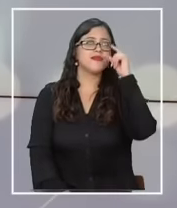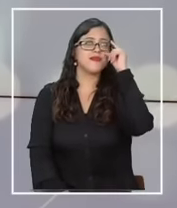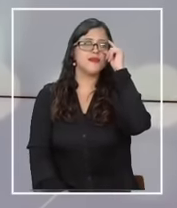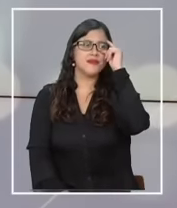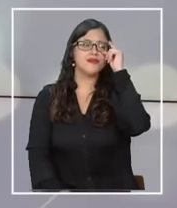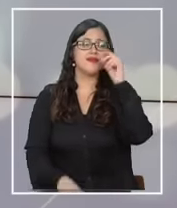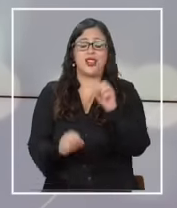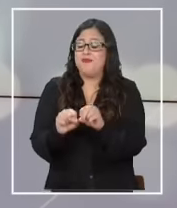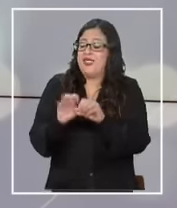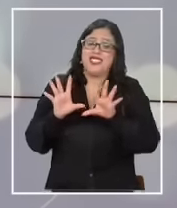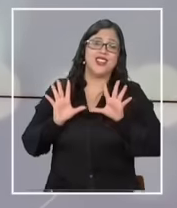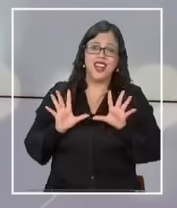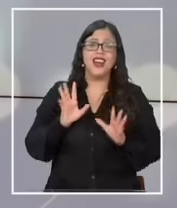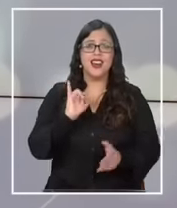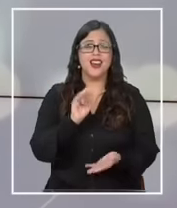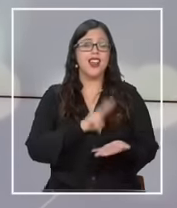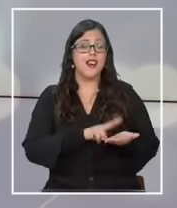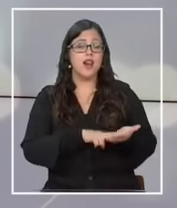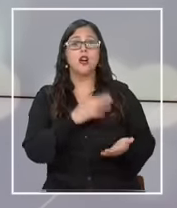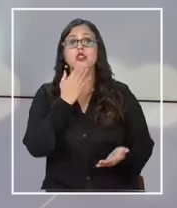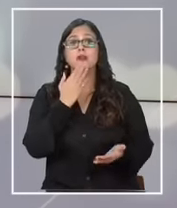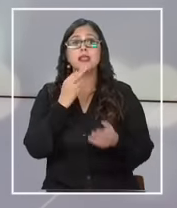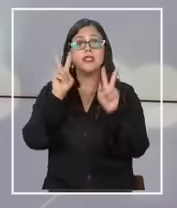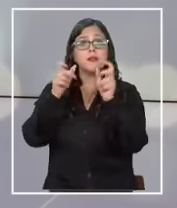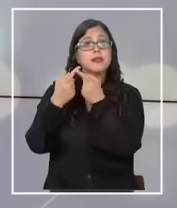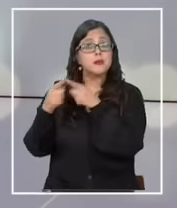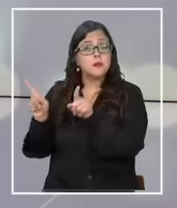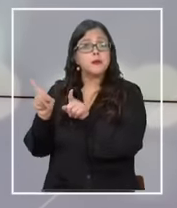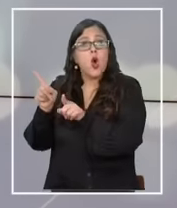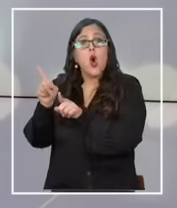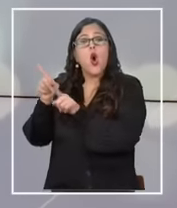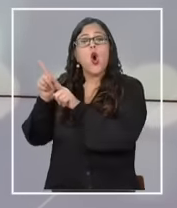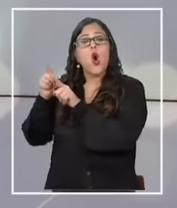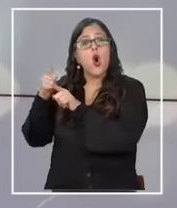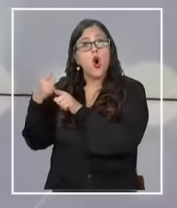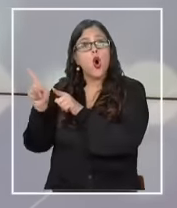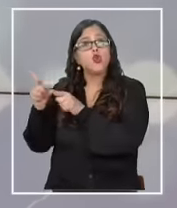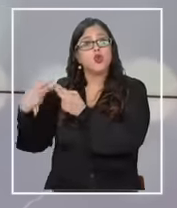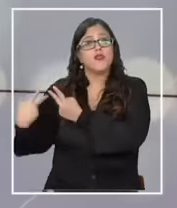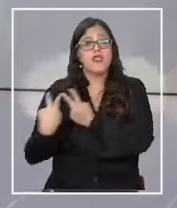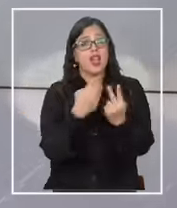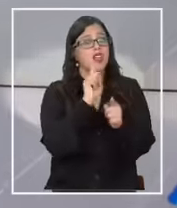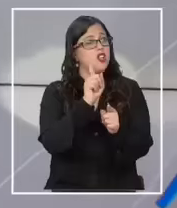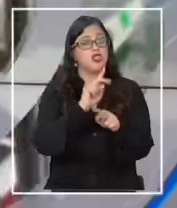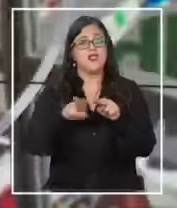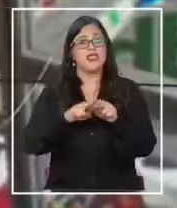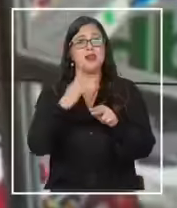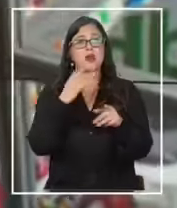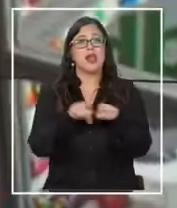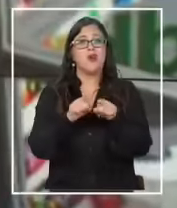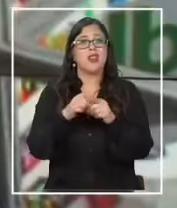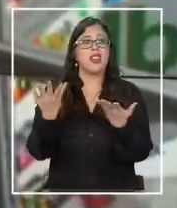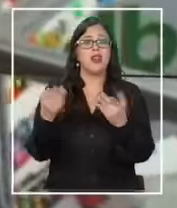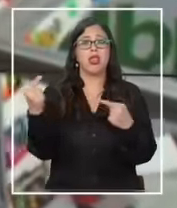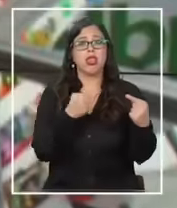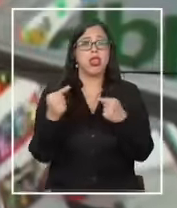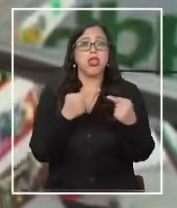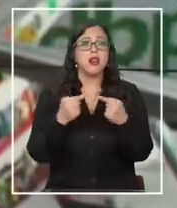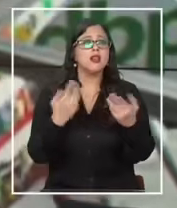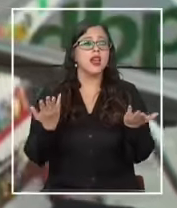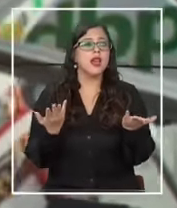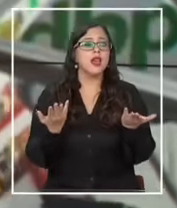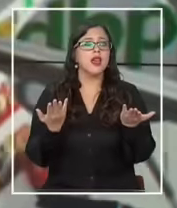Impresionante Bueno impresionante y en el lado contrario este es un viaje que no se va a realizar porque ha generado polémica la decisión del gobierno de